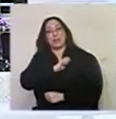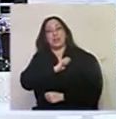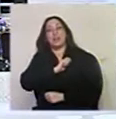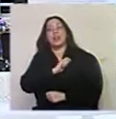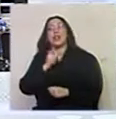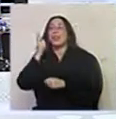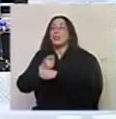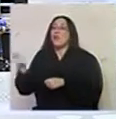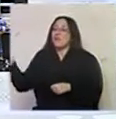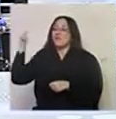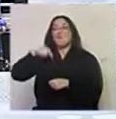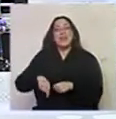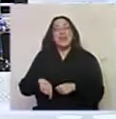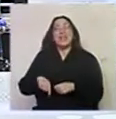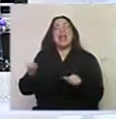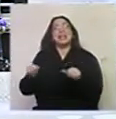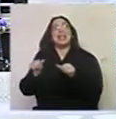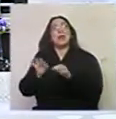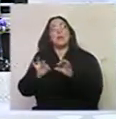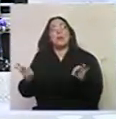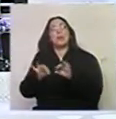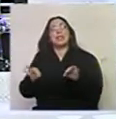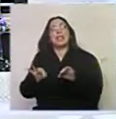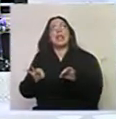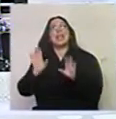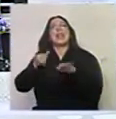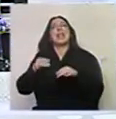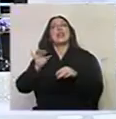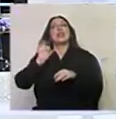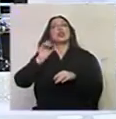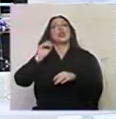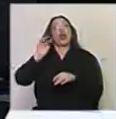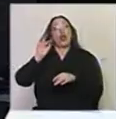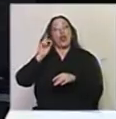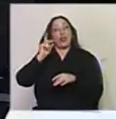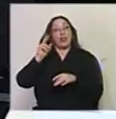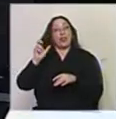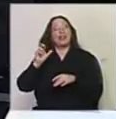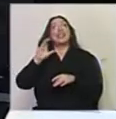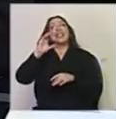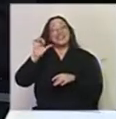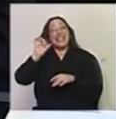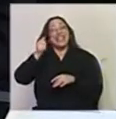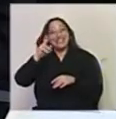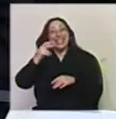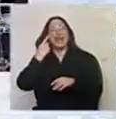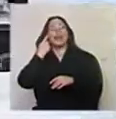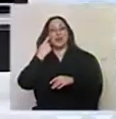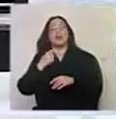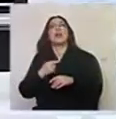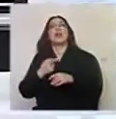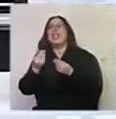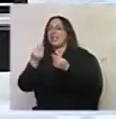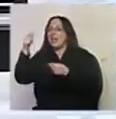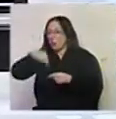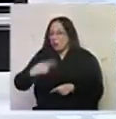ha decidido venir a ser músico de la orquesta sinfónica del Sodre uno dice César ¿qué está haciendo? un